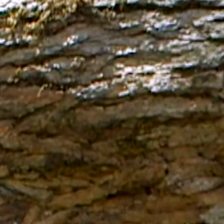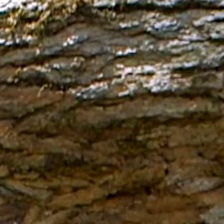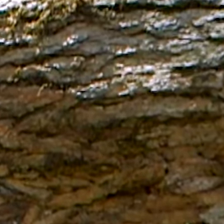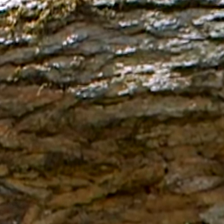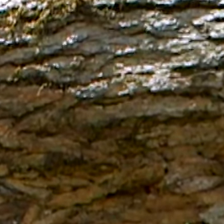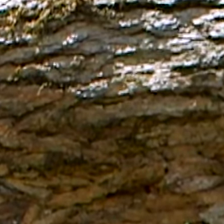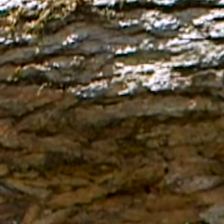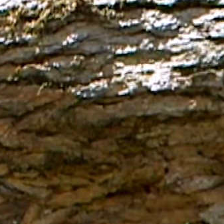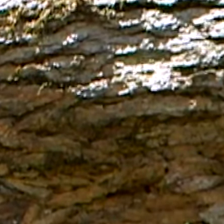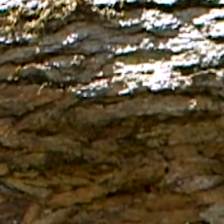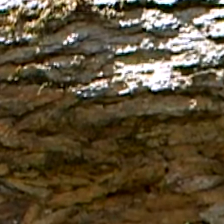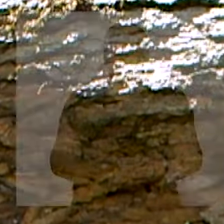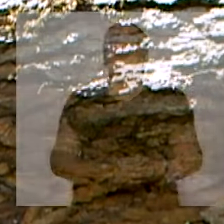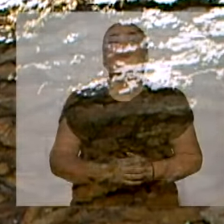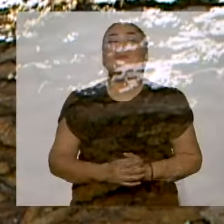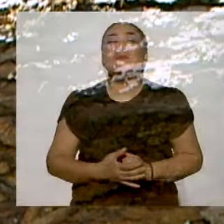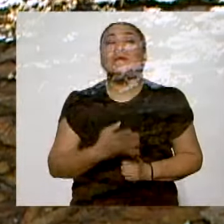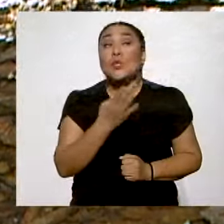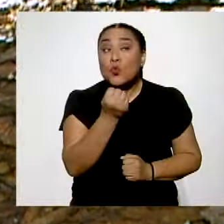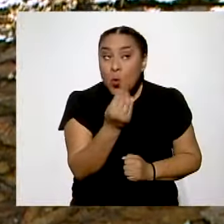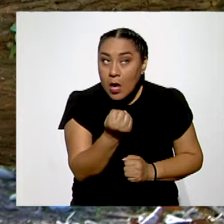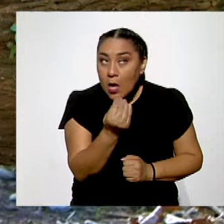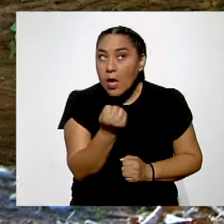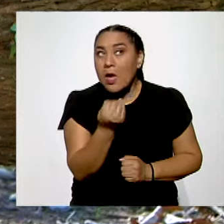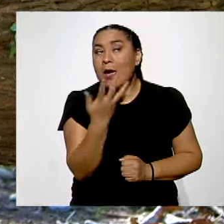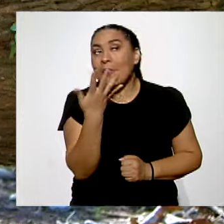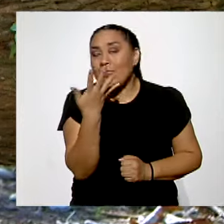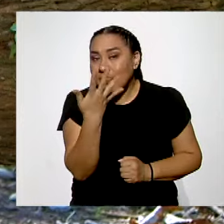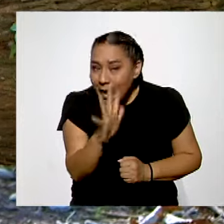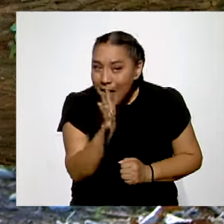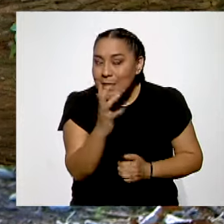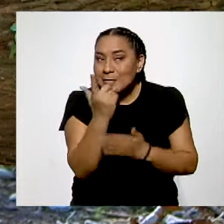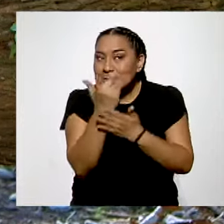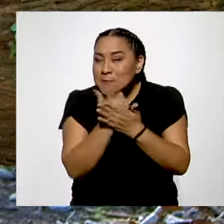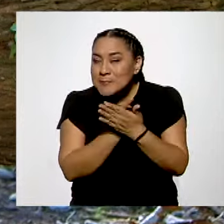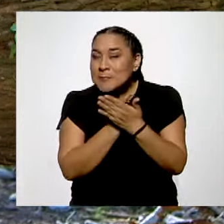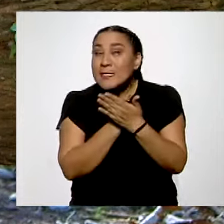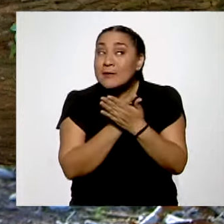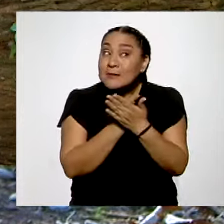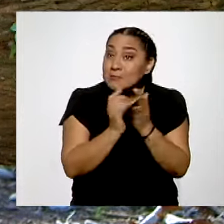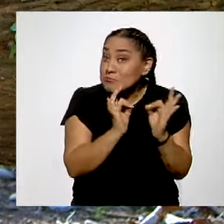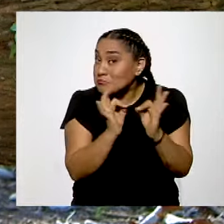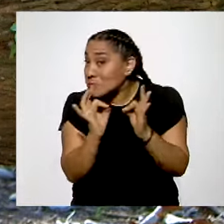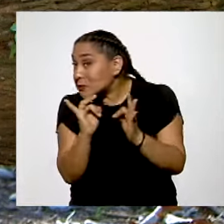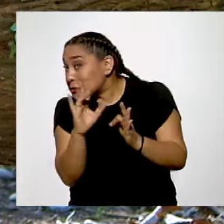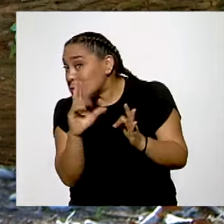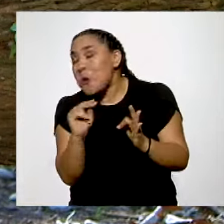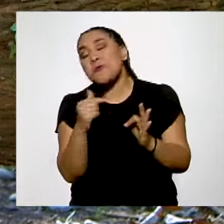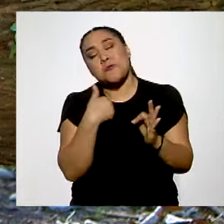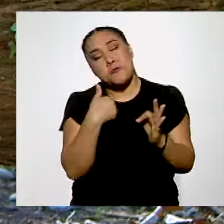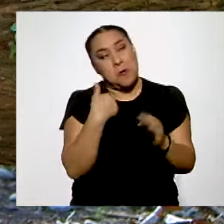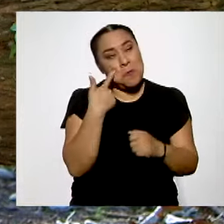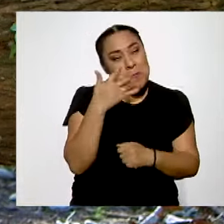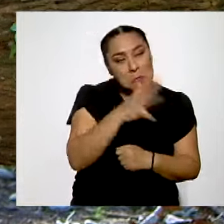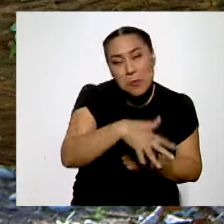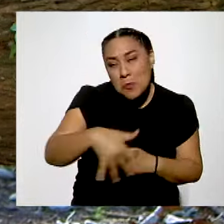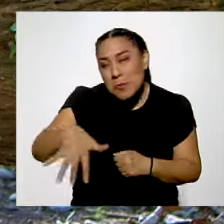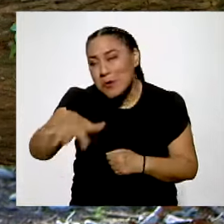¡Siete, ocho, nueve y diez! ¿Listos o no? ¡Allí voy!